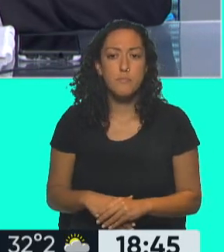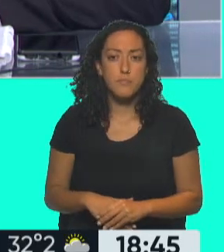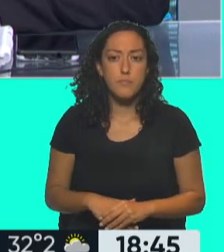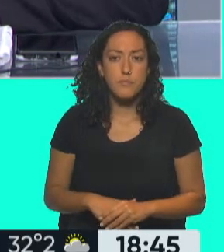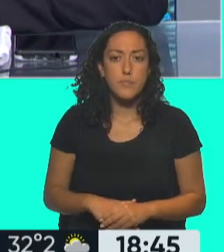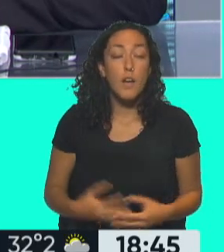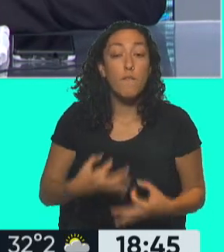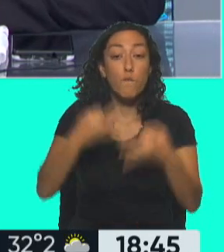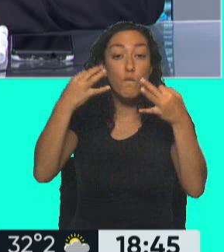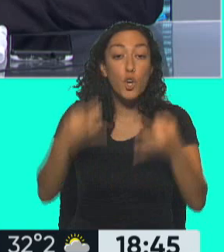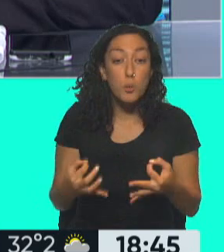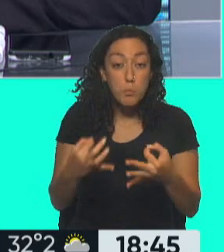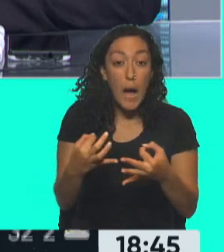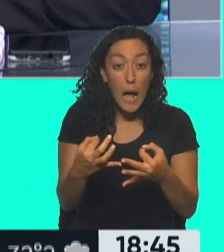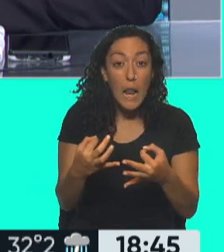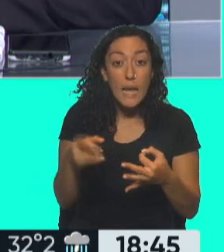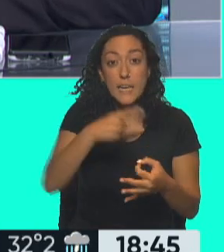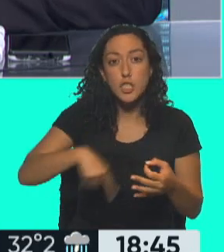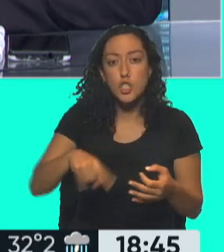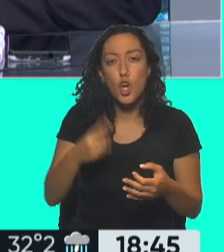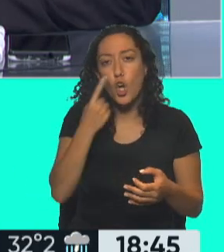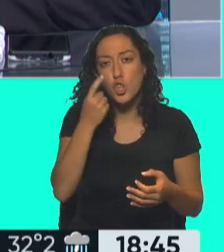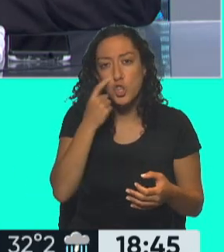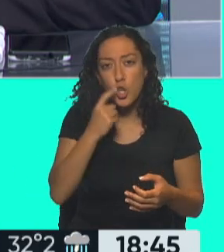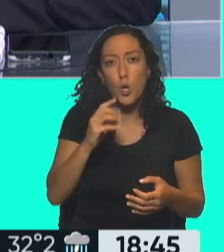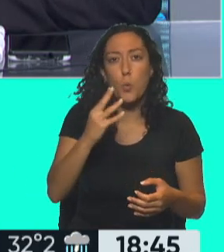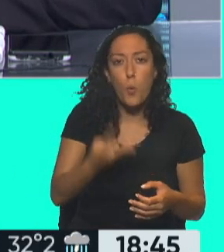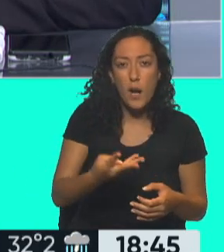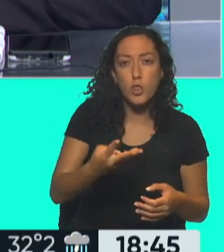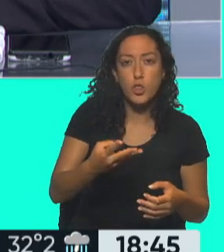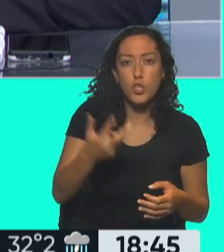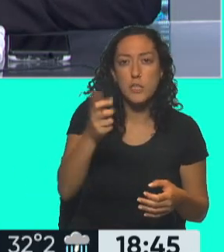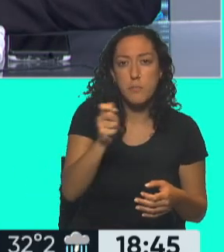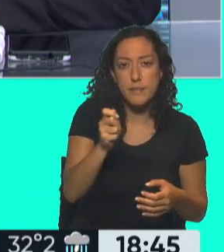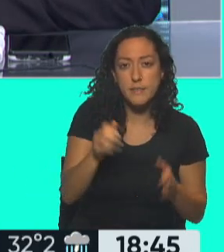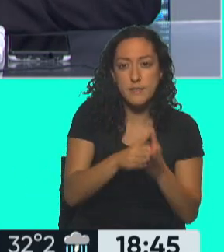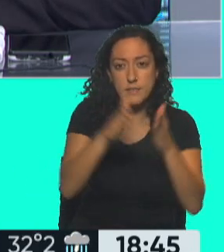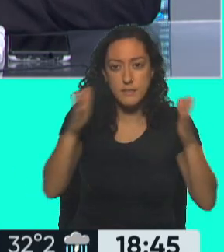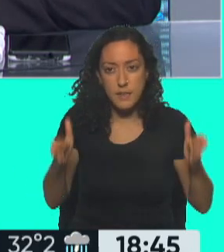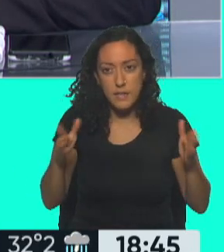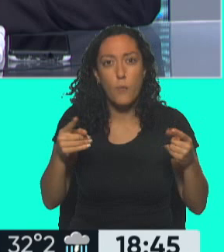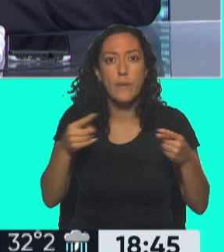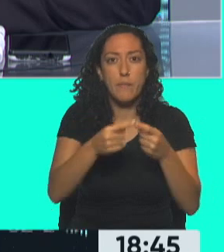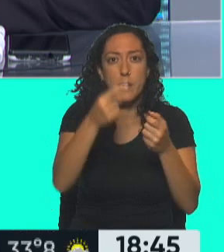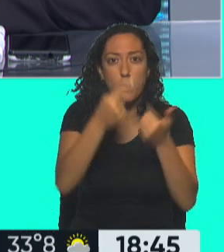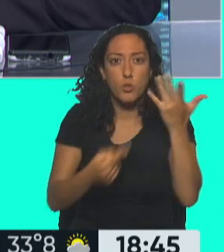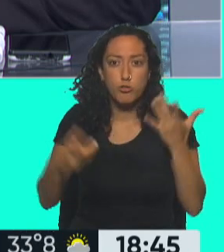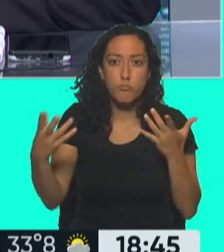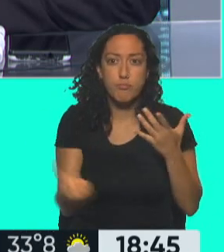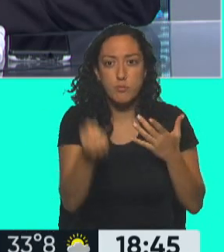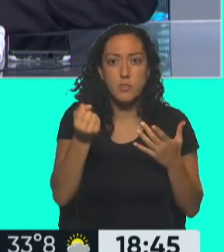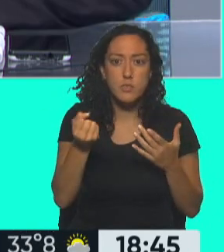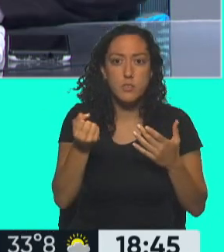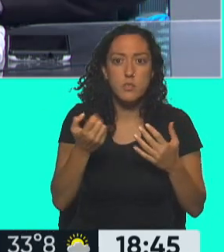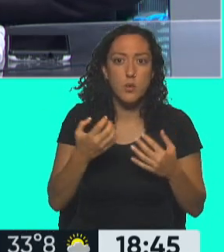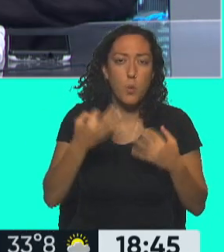formalmente, cerrar la revisión del cuarto trimestre de la... Revisión. Revisión, es decir, si se cumplió la meta. Como se cumplieron las metas, ampliamente... ¿Se cumplió